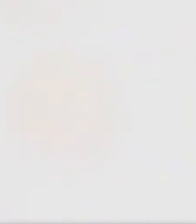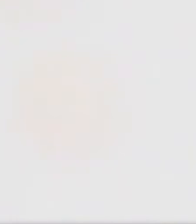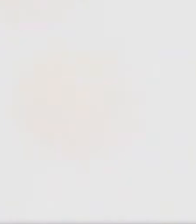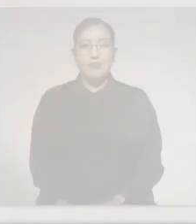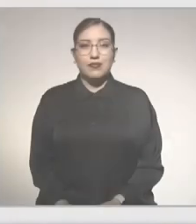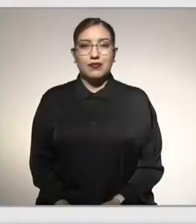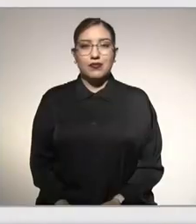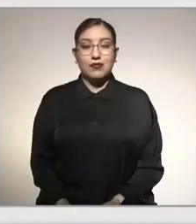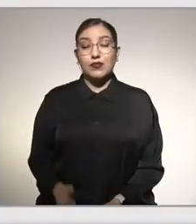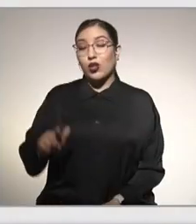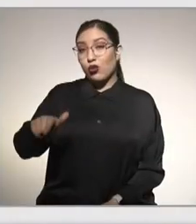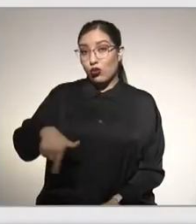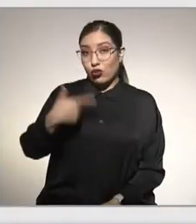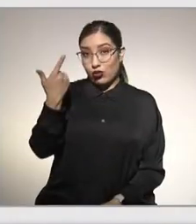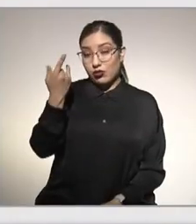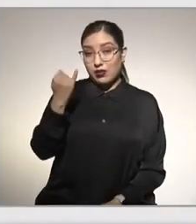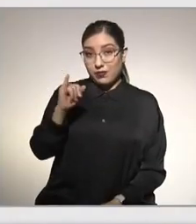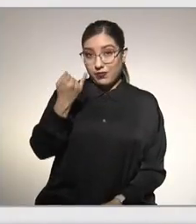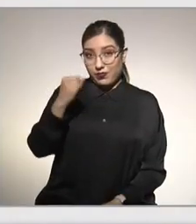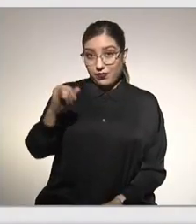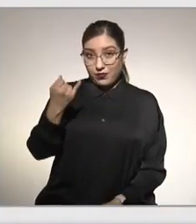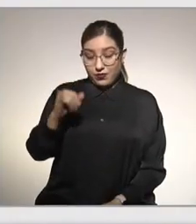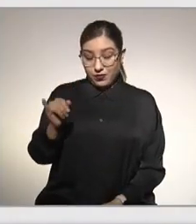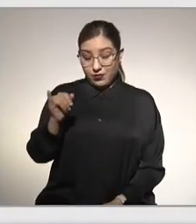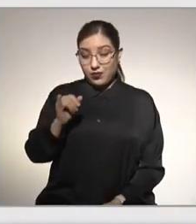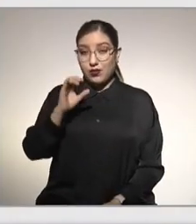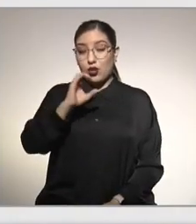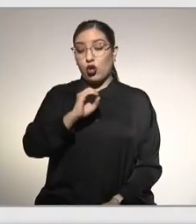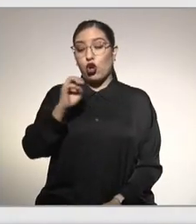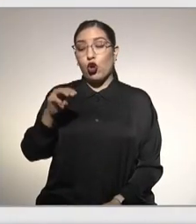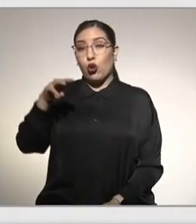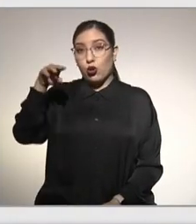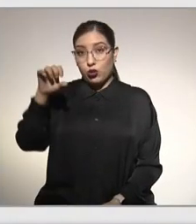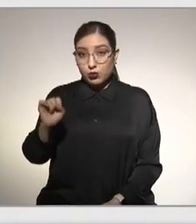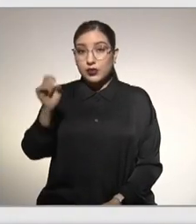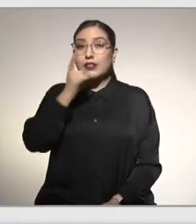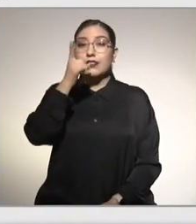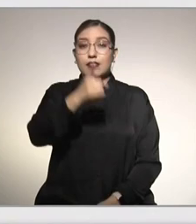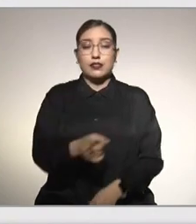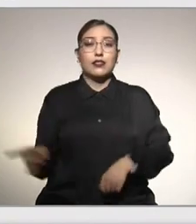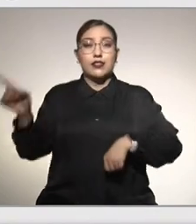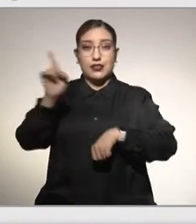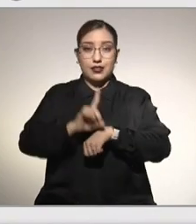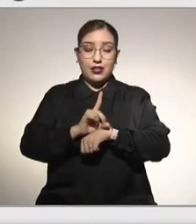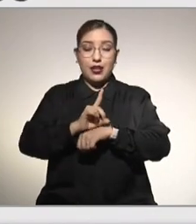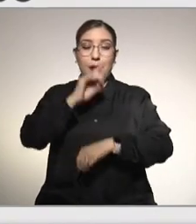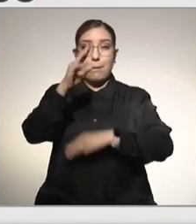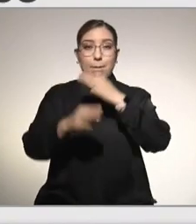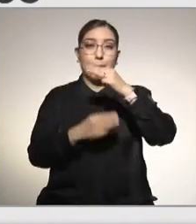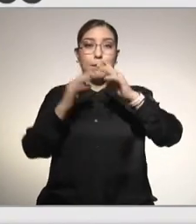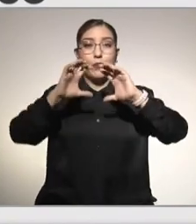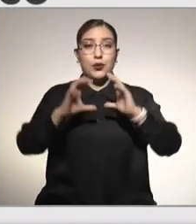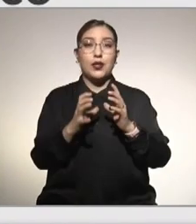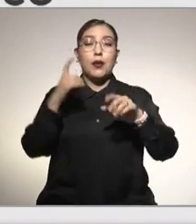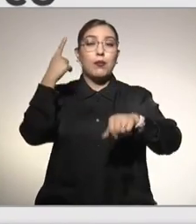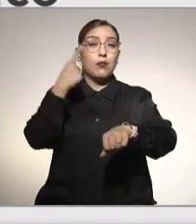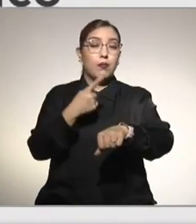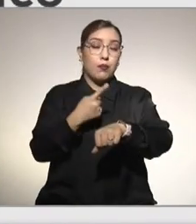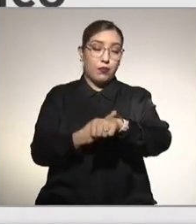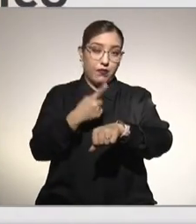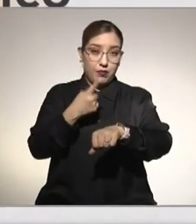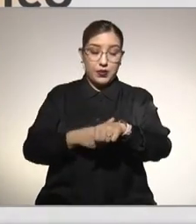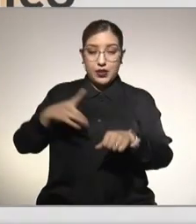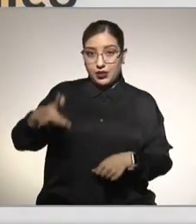El 12 de junio, la Organización Mundial de la Salud conmemora el Día Mundial de la Enfermedad por Hígado Graso No Alcohólico.